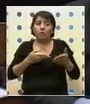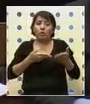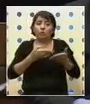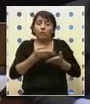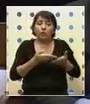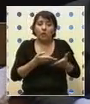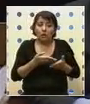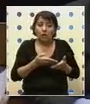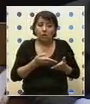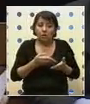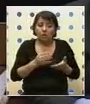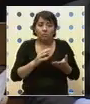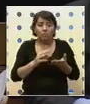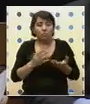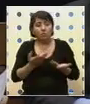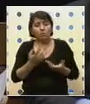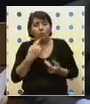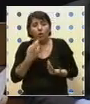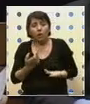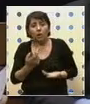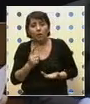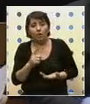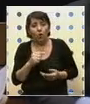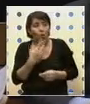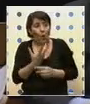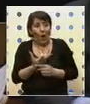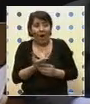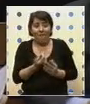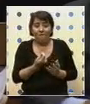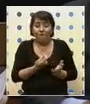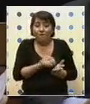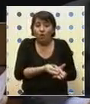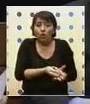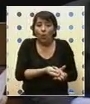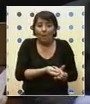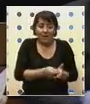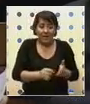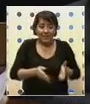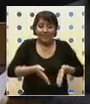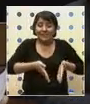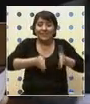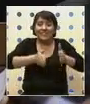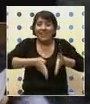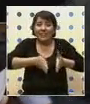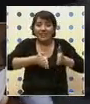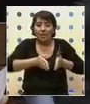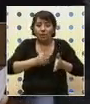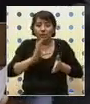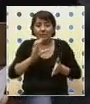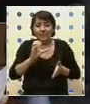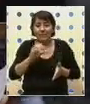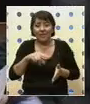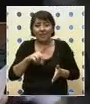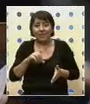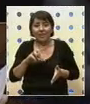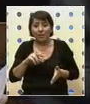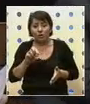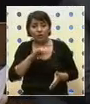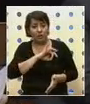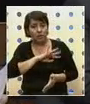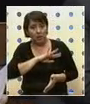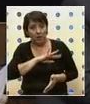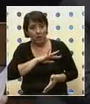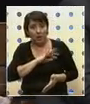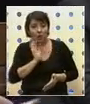¿A qué se debe esto? No tenemos fondos para senderos de Chile, no tenemos fondos para aumento efectivamente en